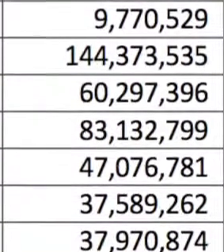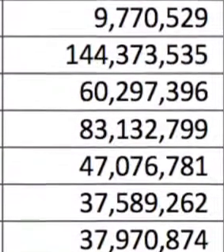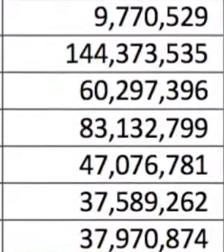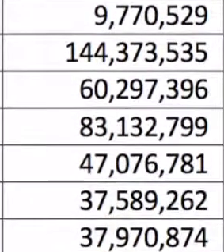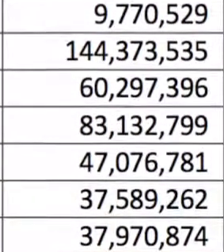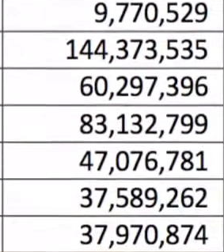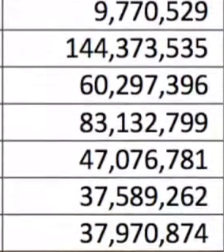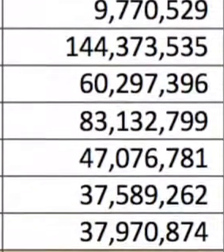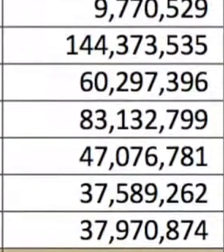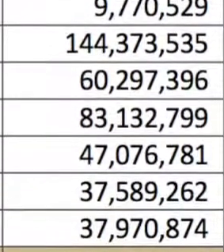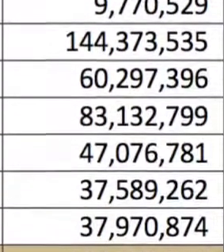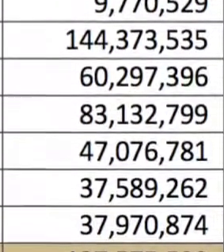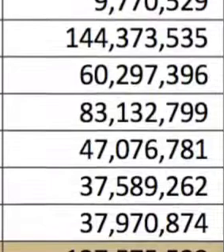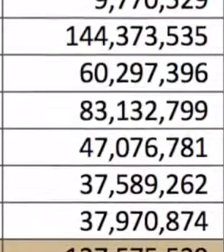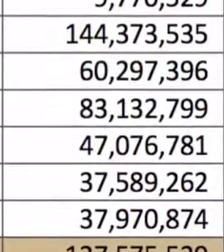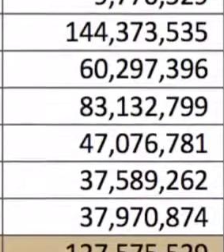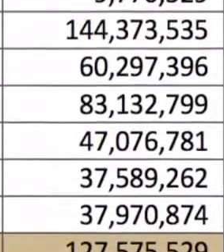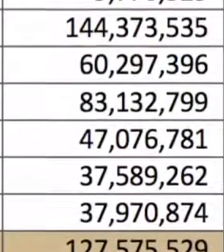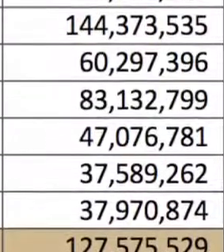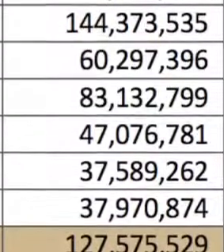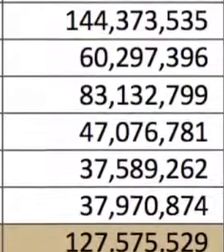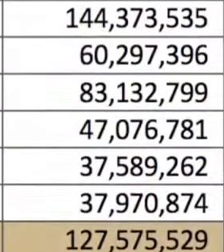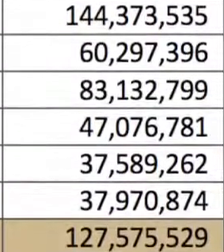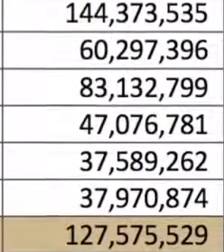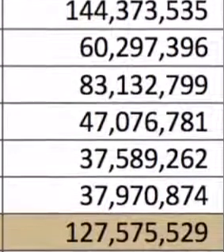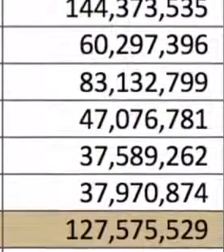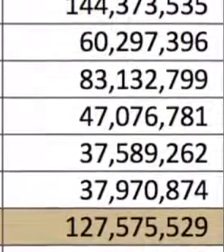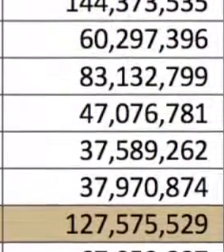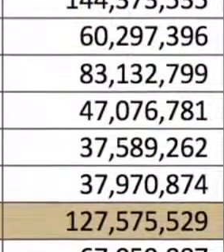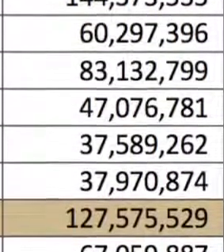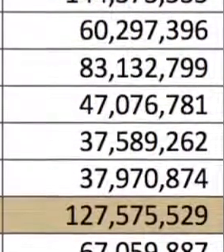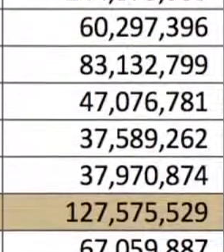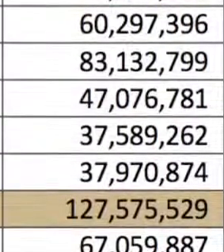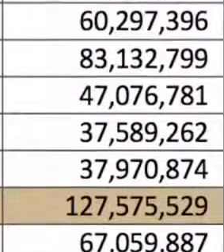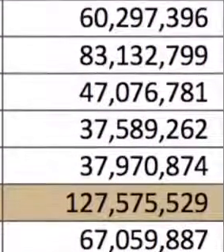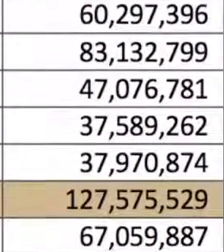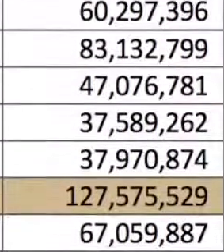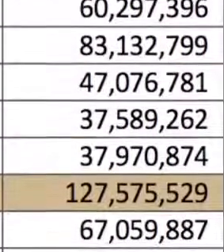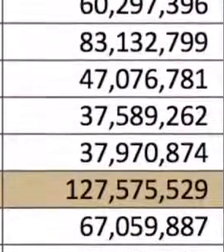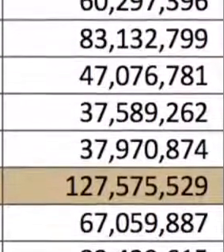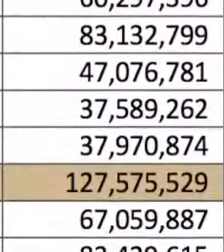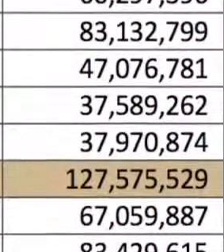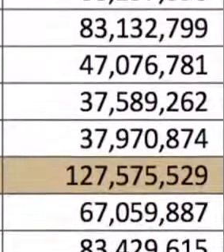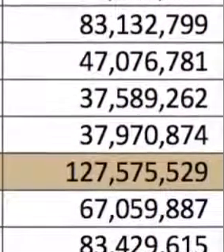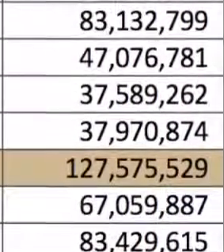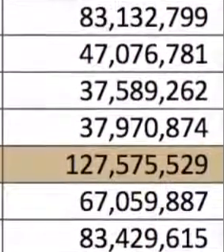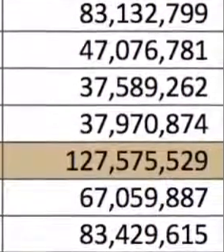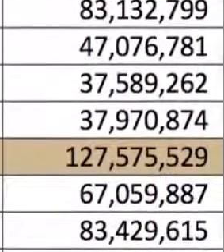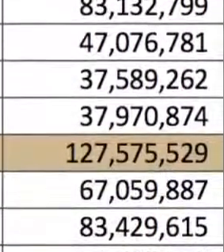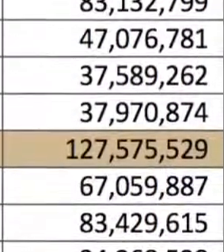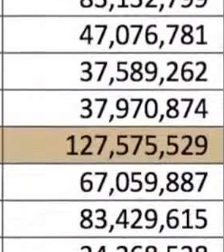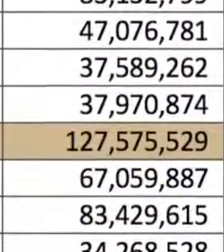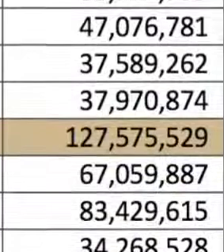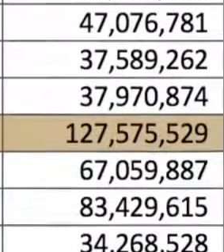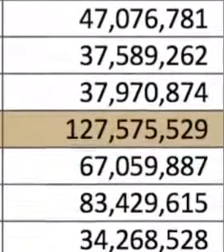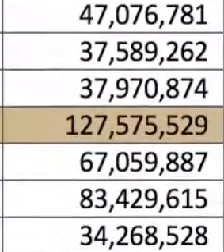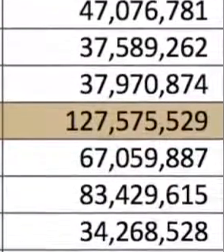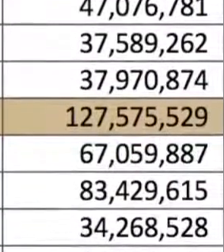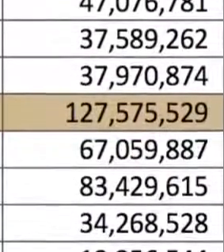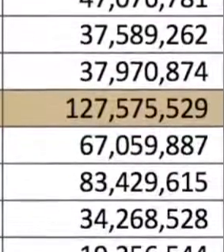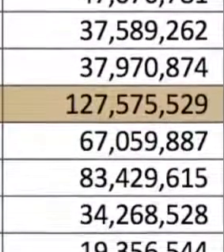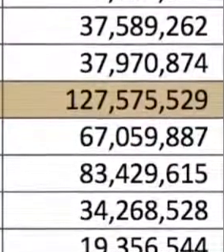trescientas veintinueve mil novecientas ochenta y tres estamos en el lugar doce y como